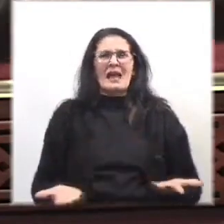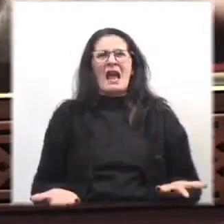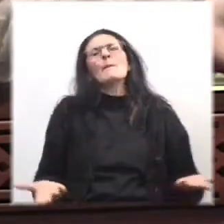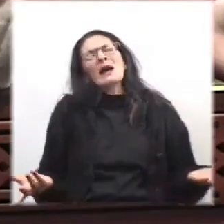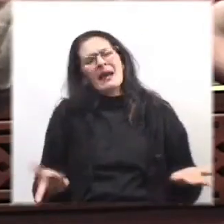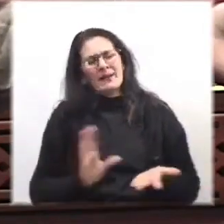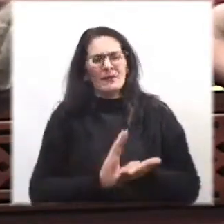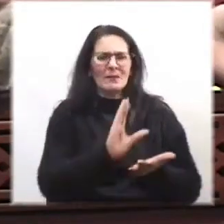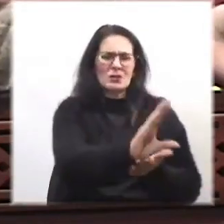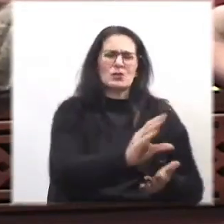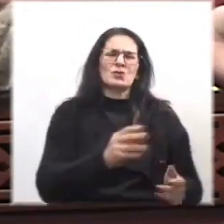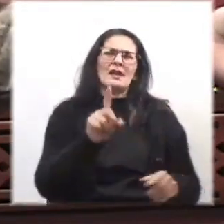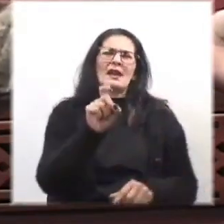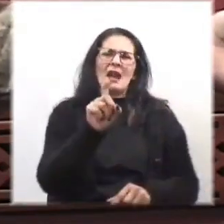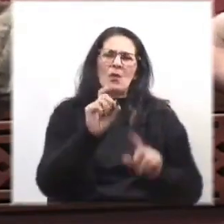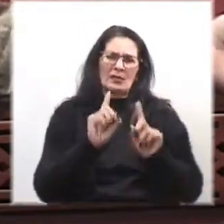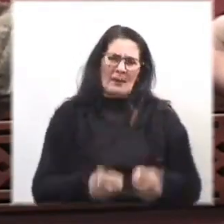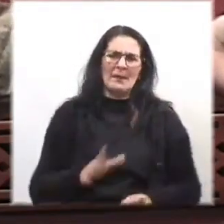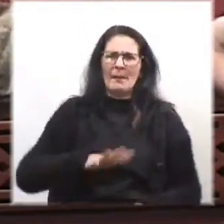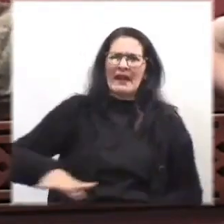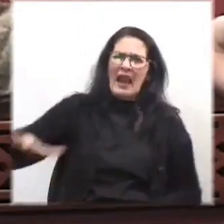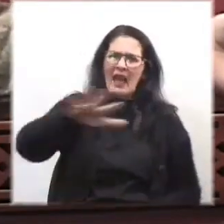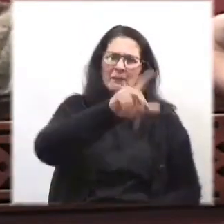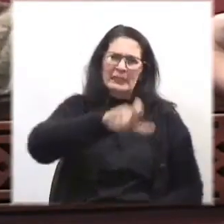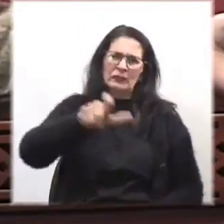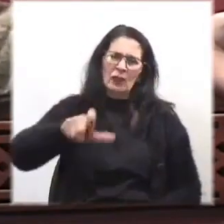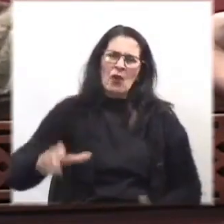Vamos a subsidiar el agua por lo menos para el pueblo.